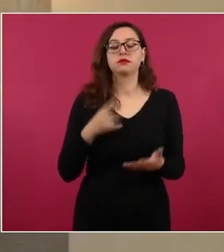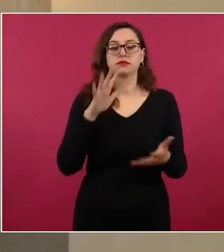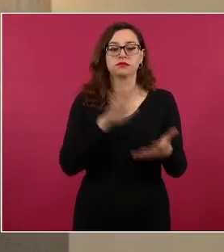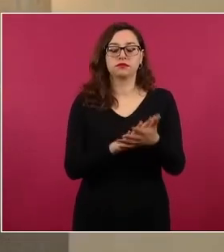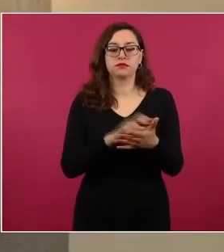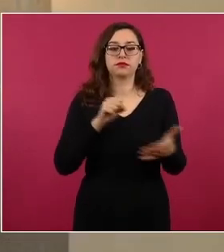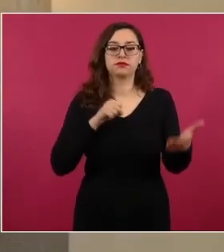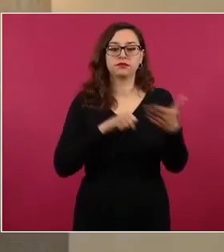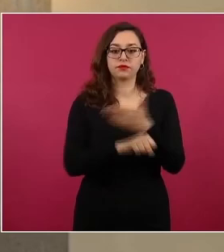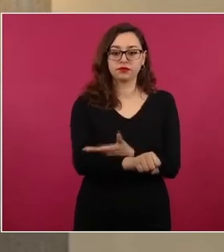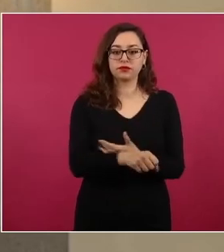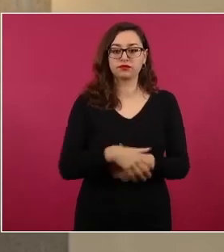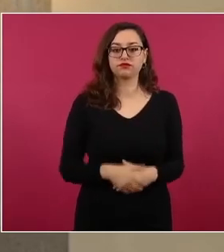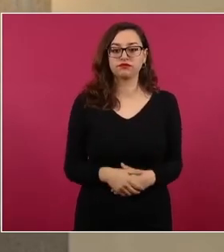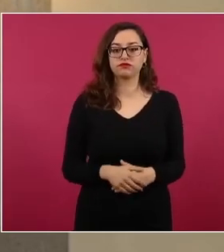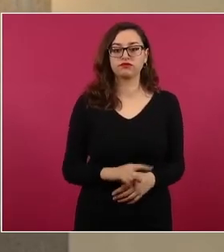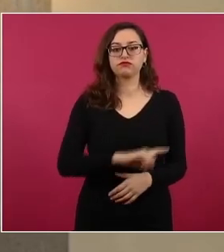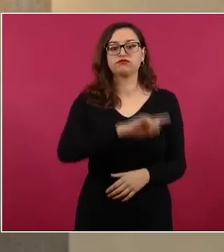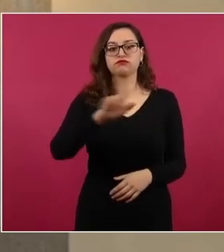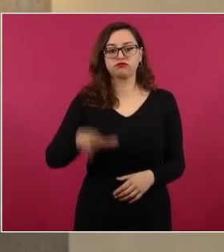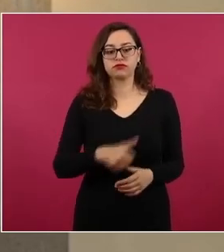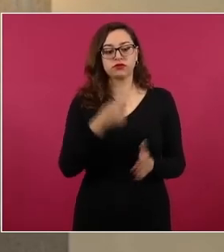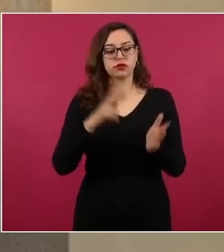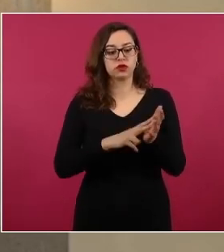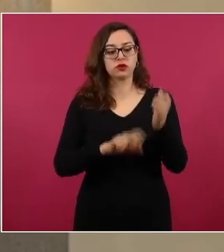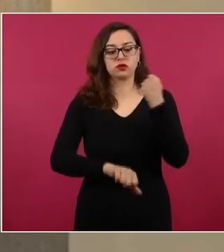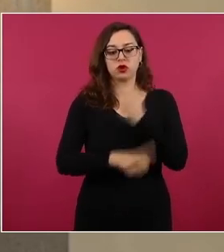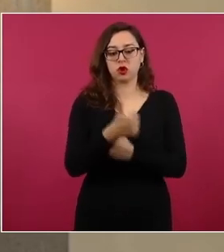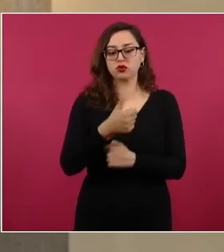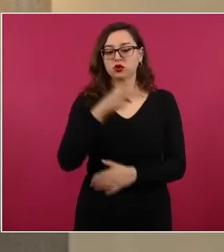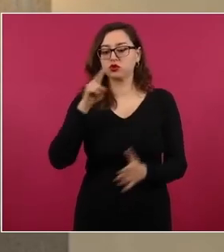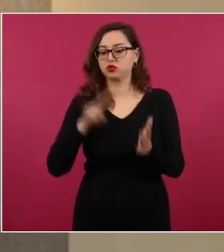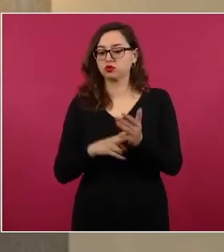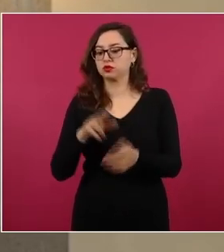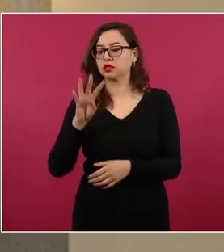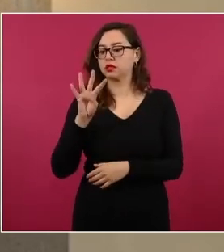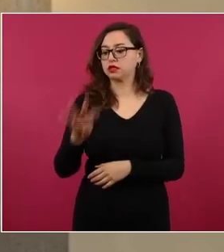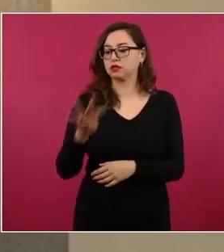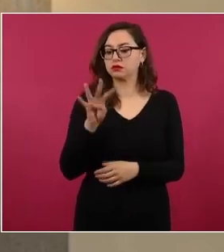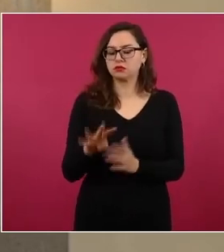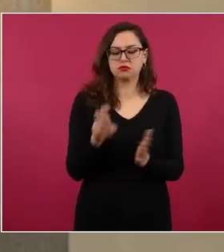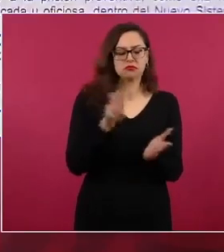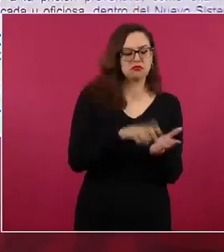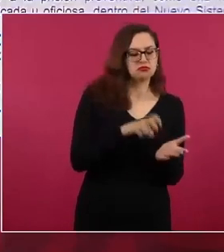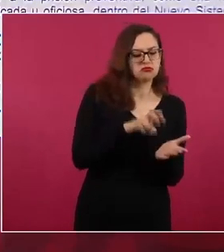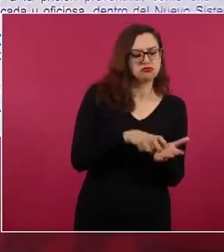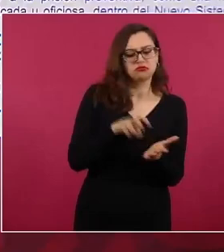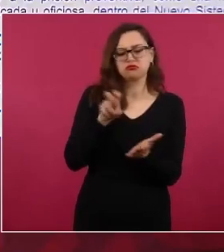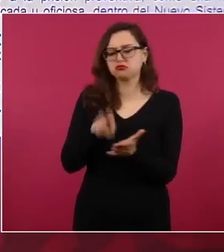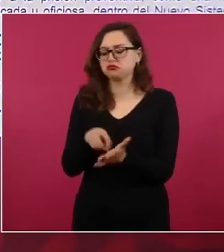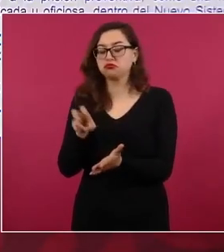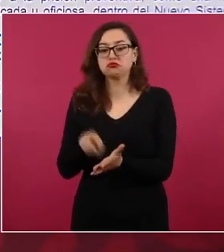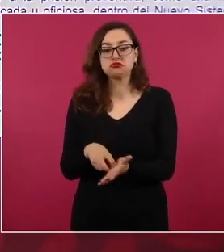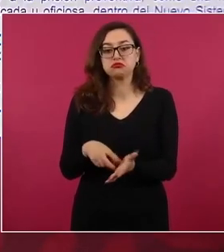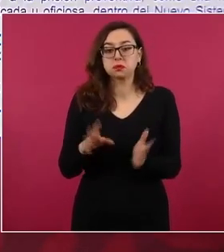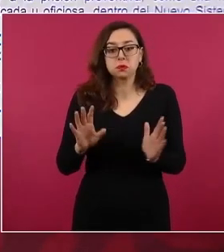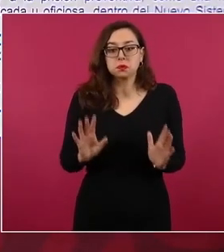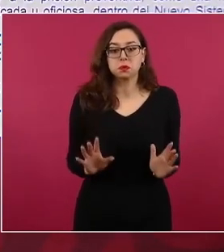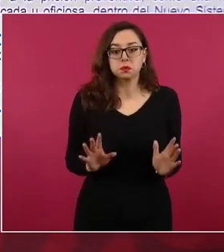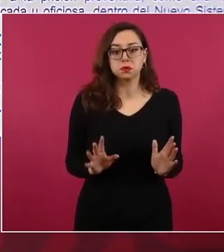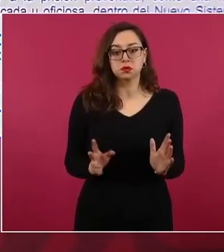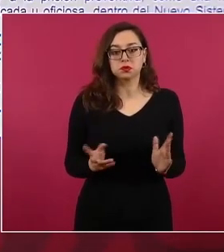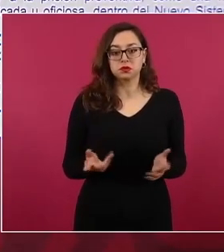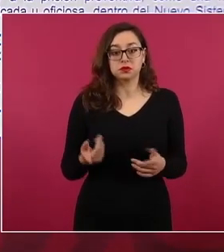Hubo reformas posteriores en 2011 y 2019, pero con la finalidad de incrementar los delitos que